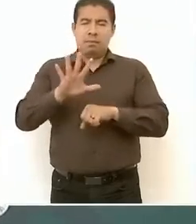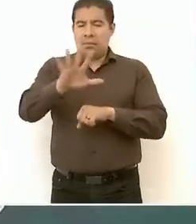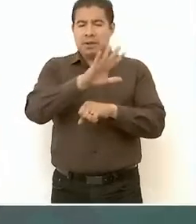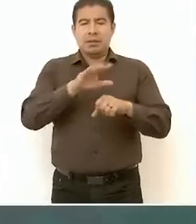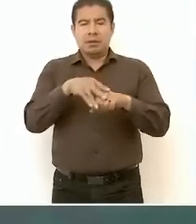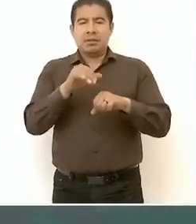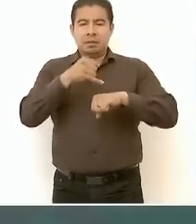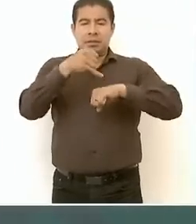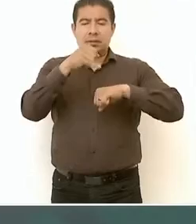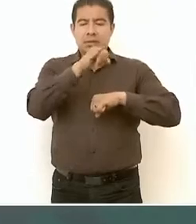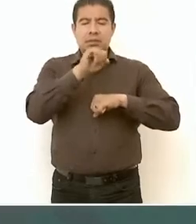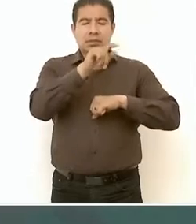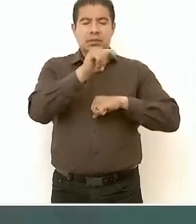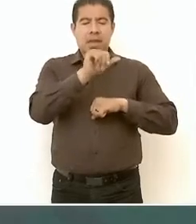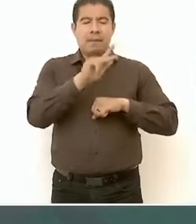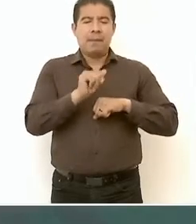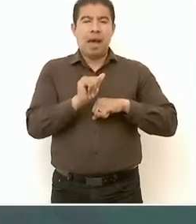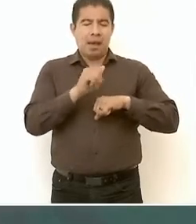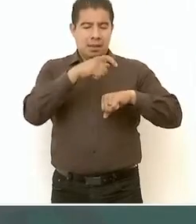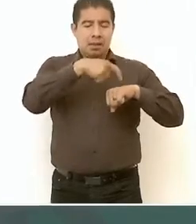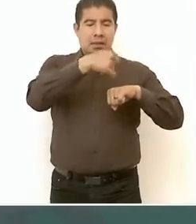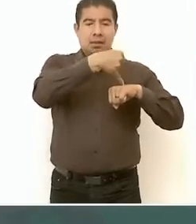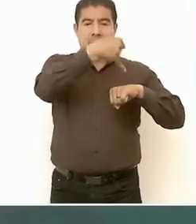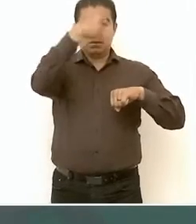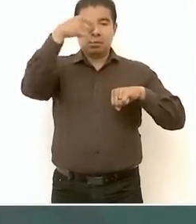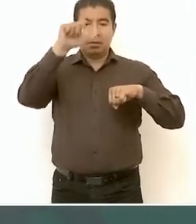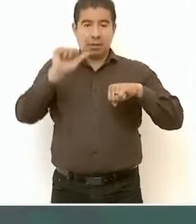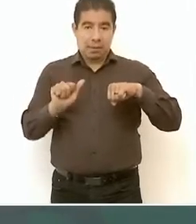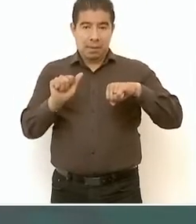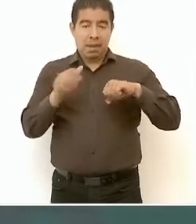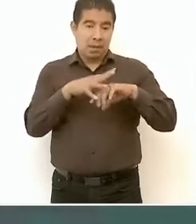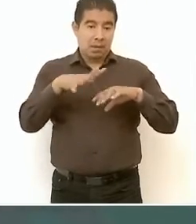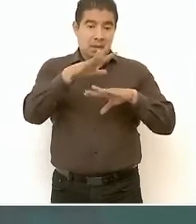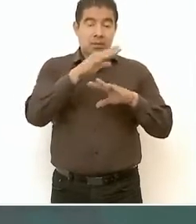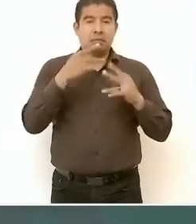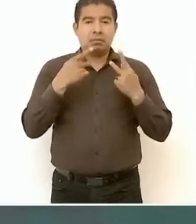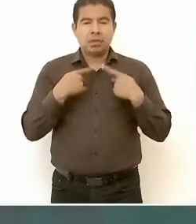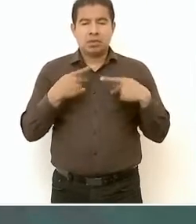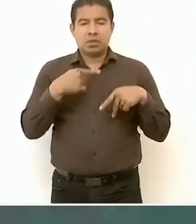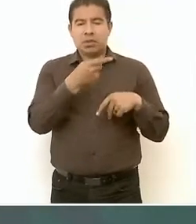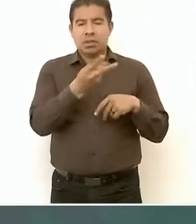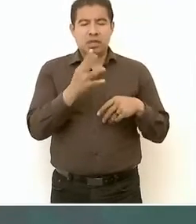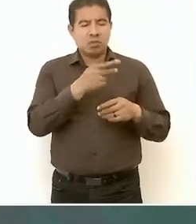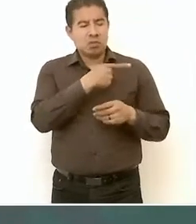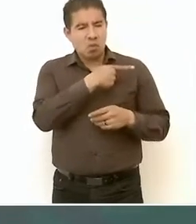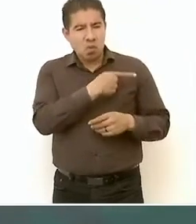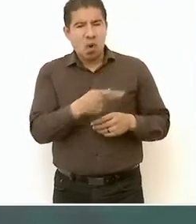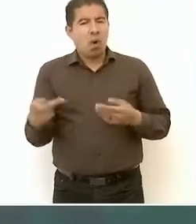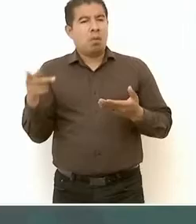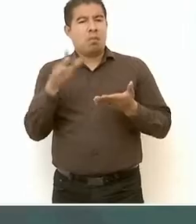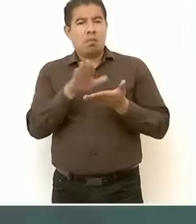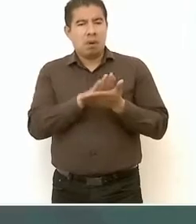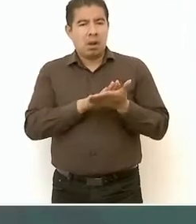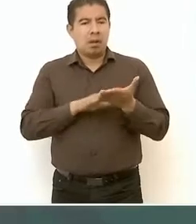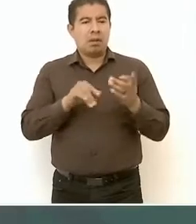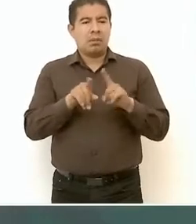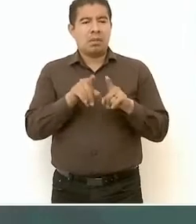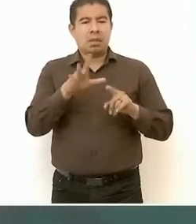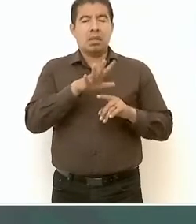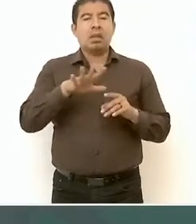principalmente a la gente más humilde, a la zona rural,